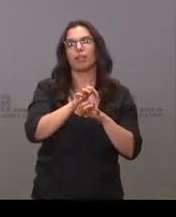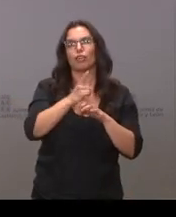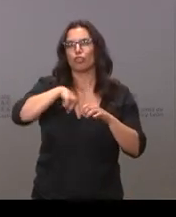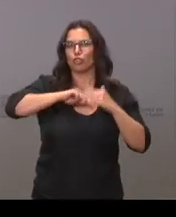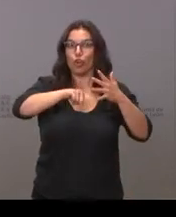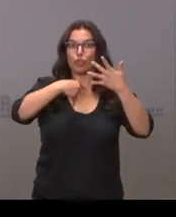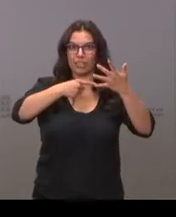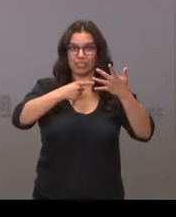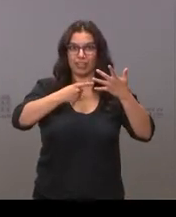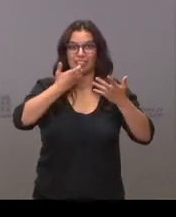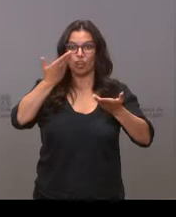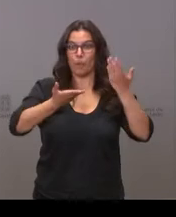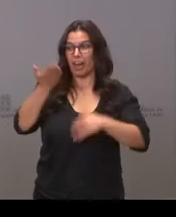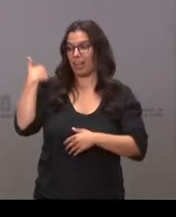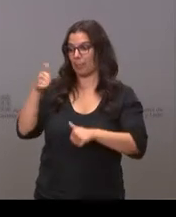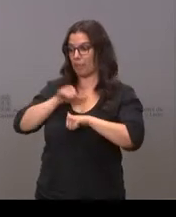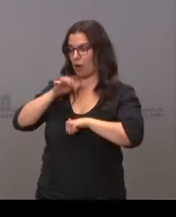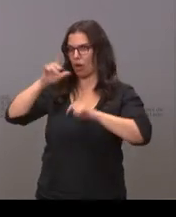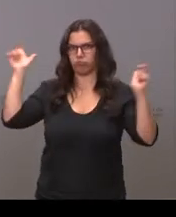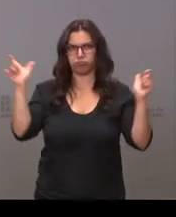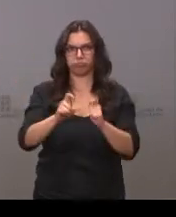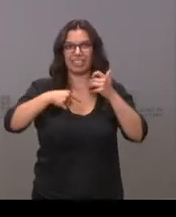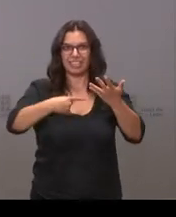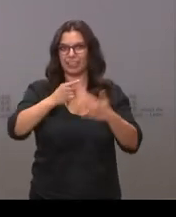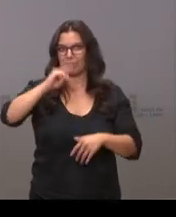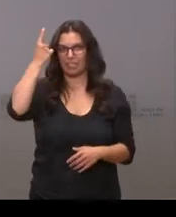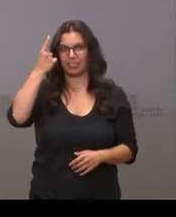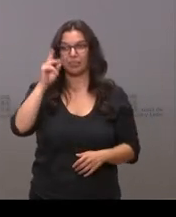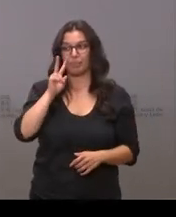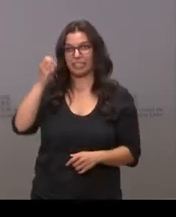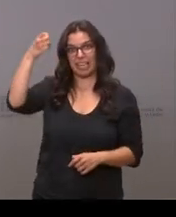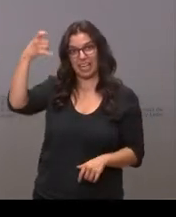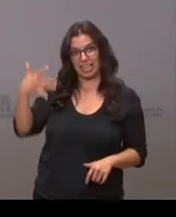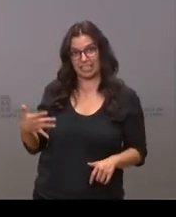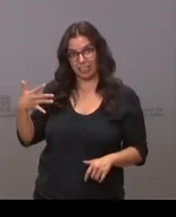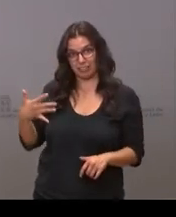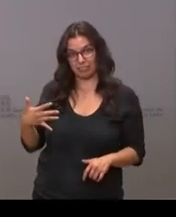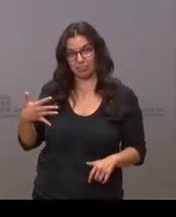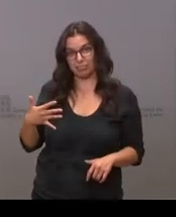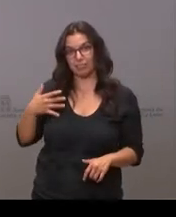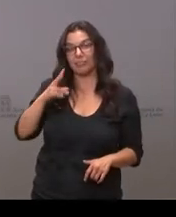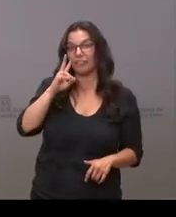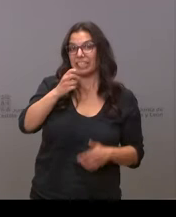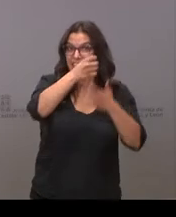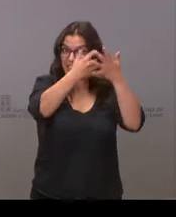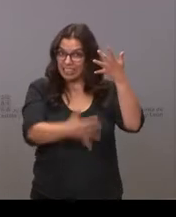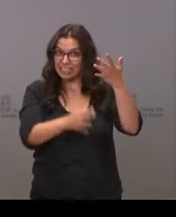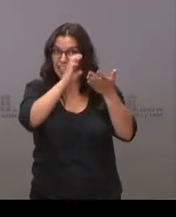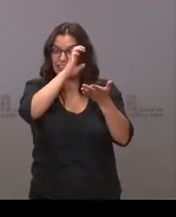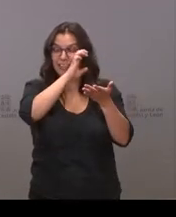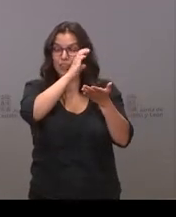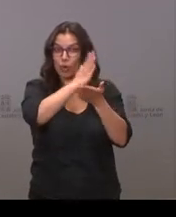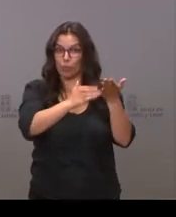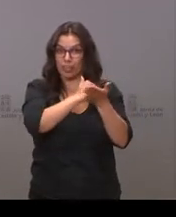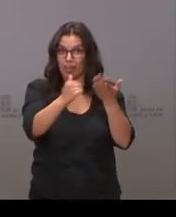todas las comunidades autonómicas. Y están ahí la lista de las comunidades autónomas. Las hay